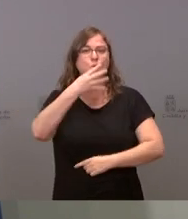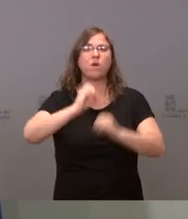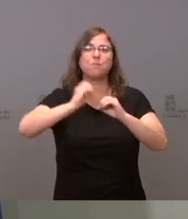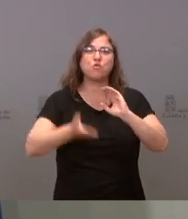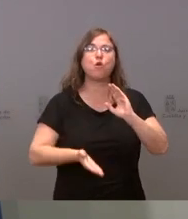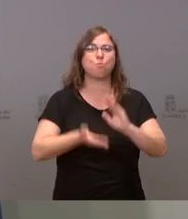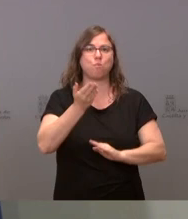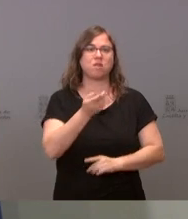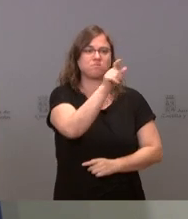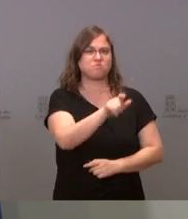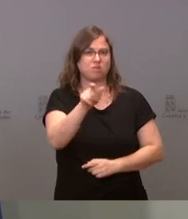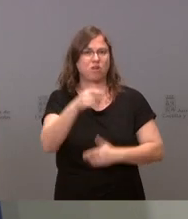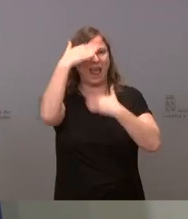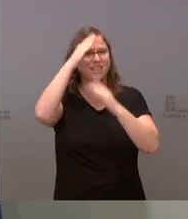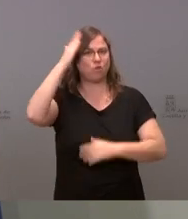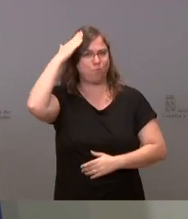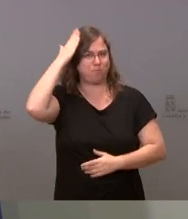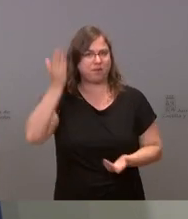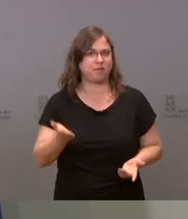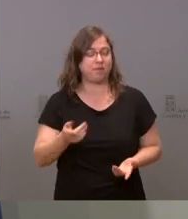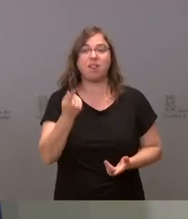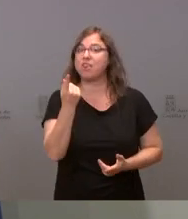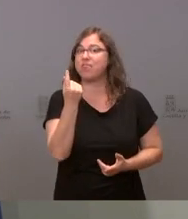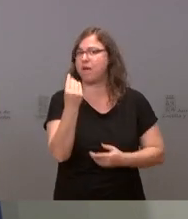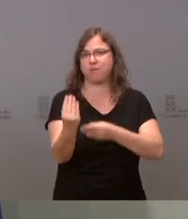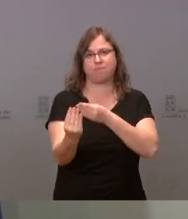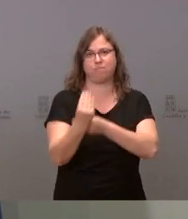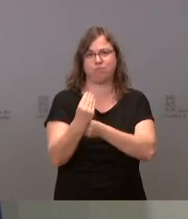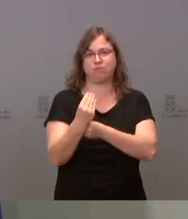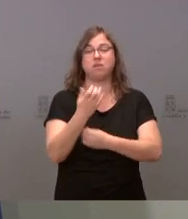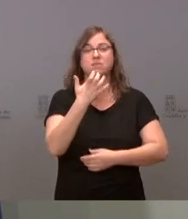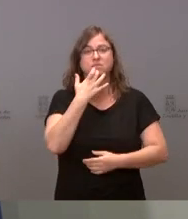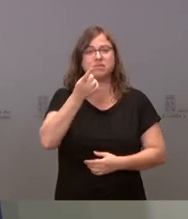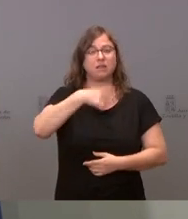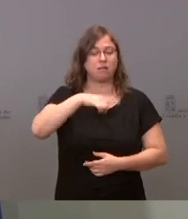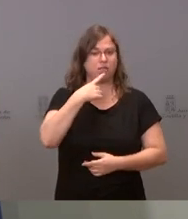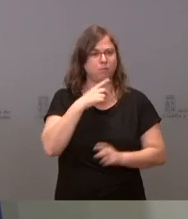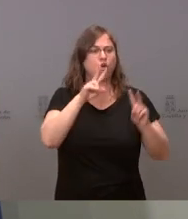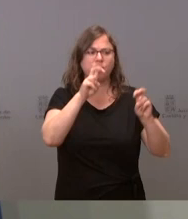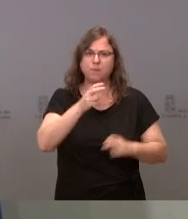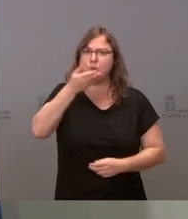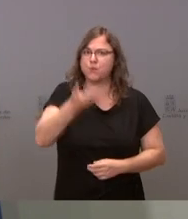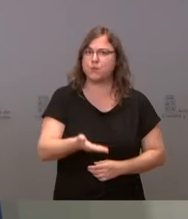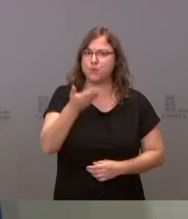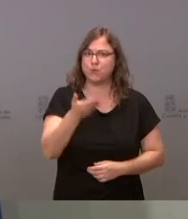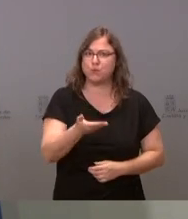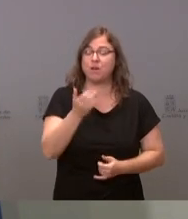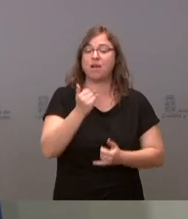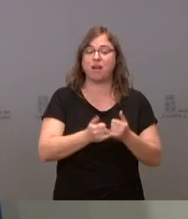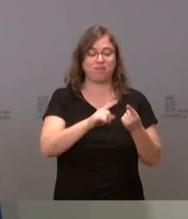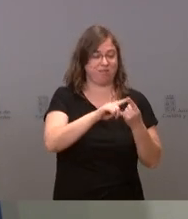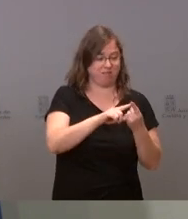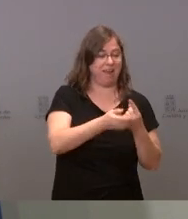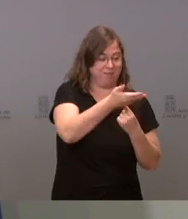y eso hay que financiar. Y si estamos diciendo que esto es importante y resulta que lo que decimos a las